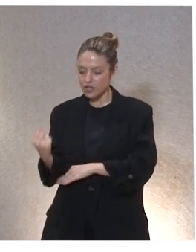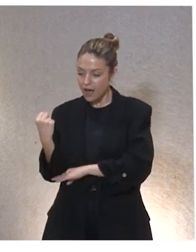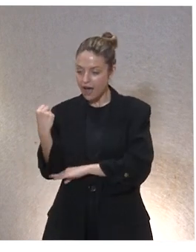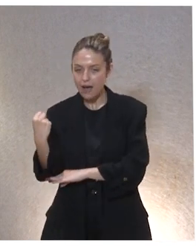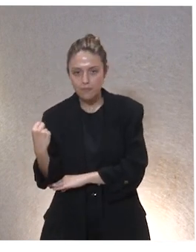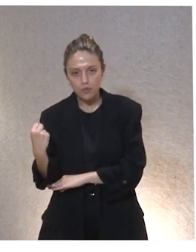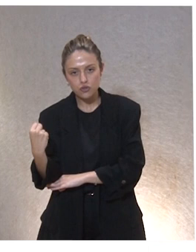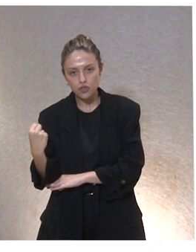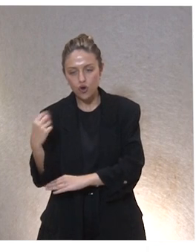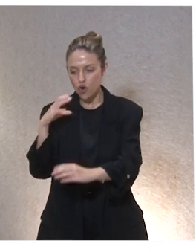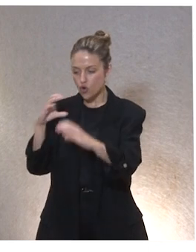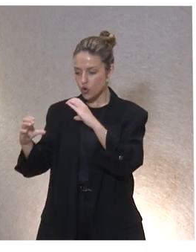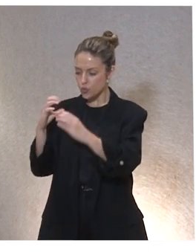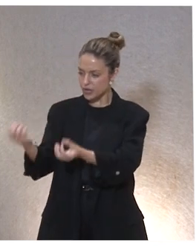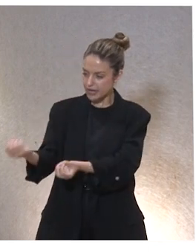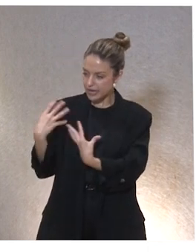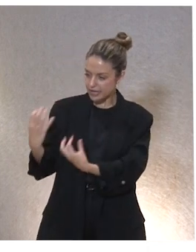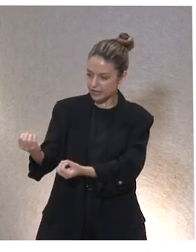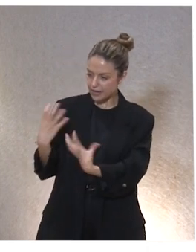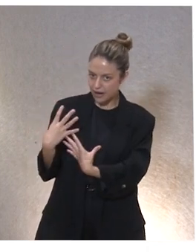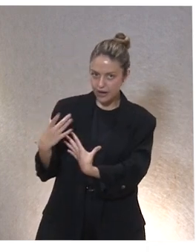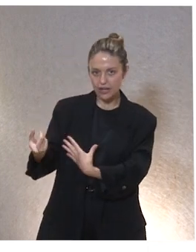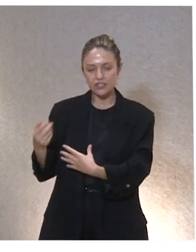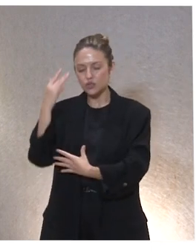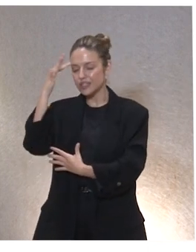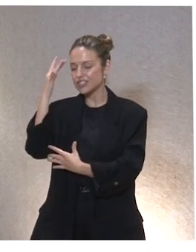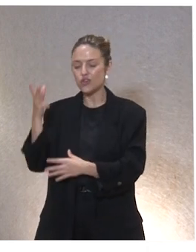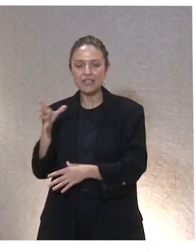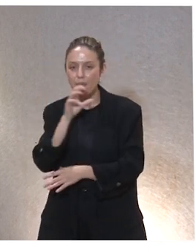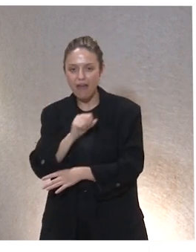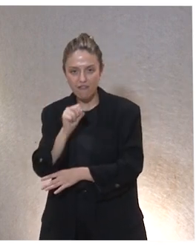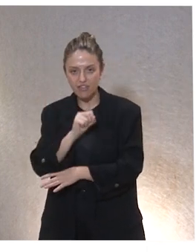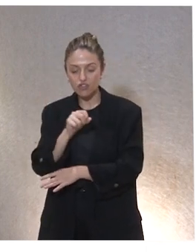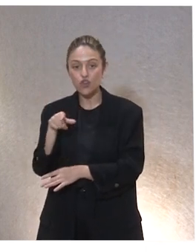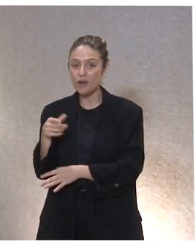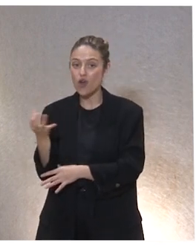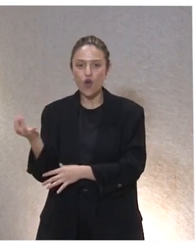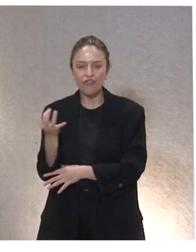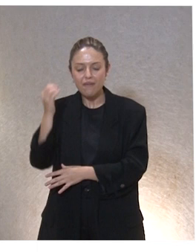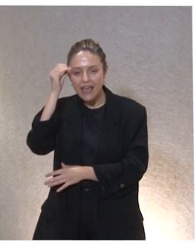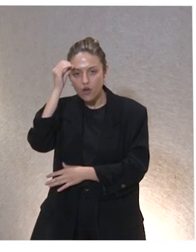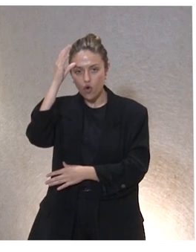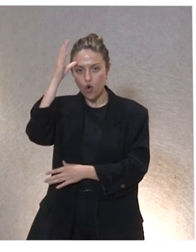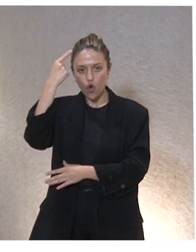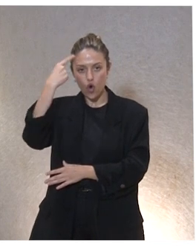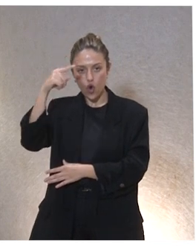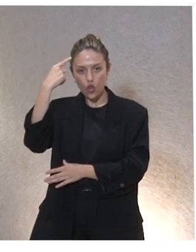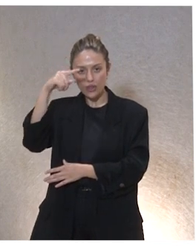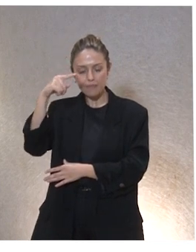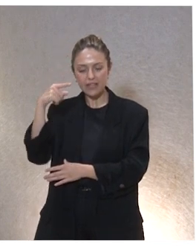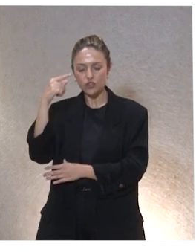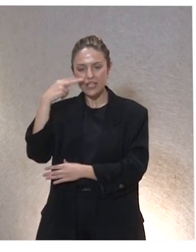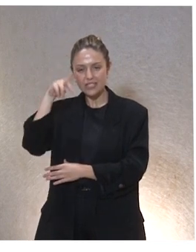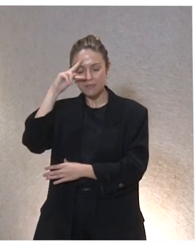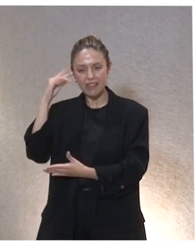de comunicar lo que quieren sus deseos es maravilloso y eso exige un gran conocimiento y muchas experiencias